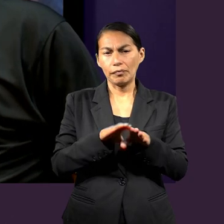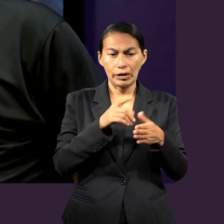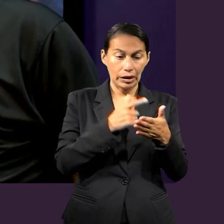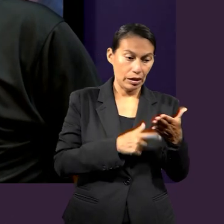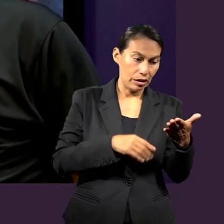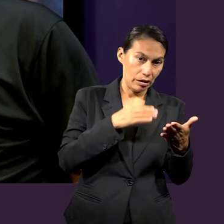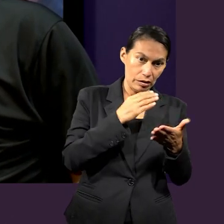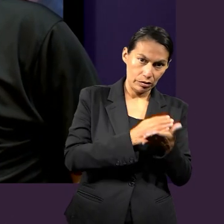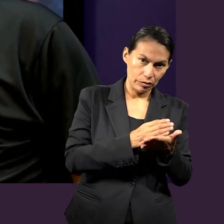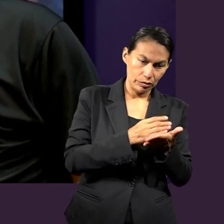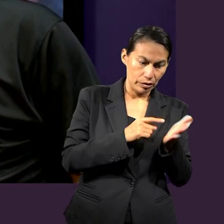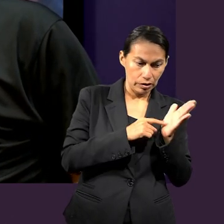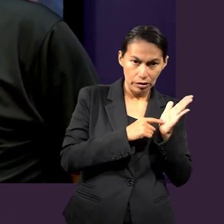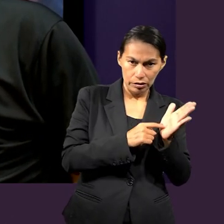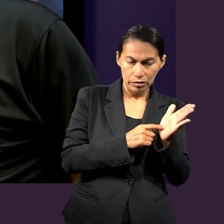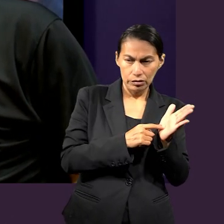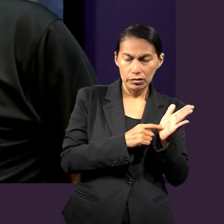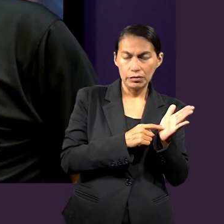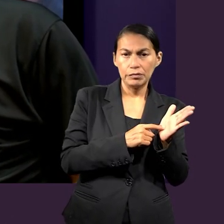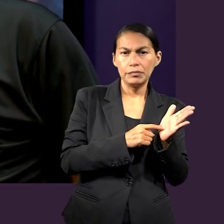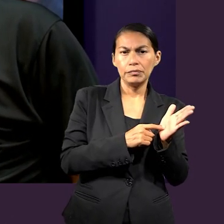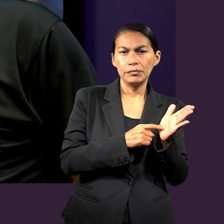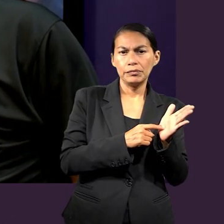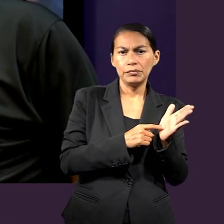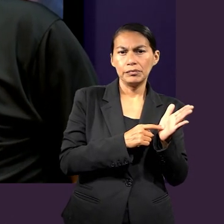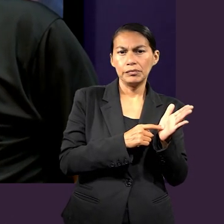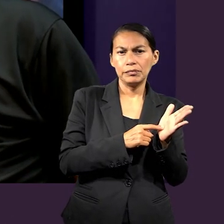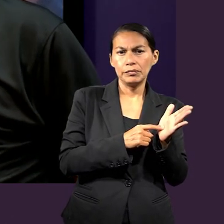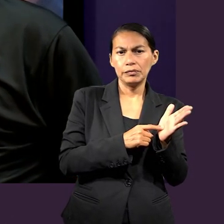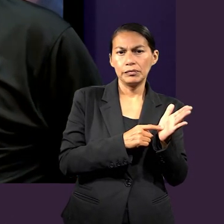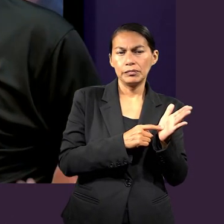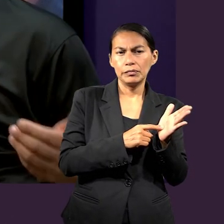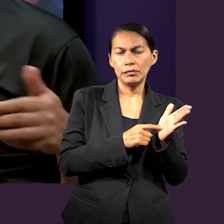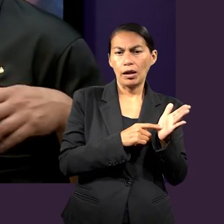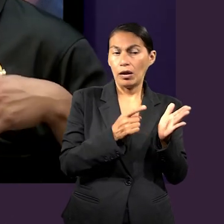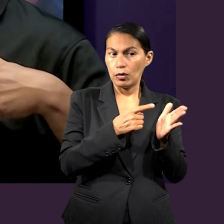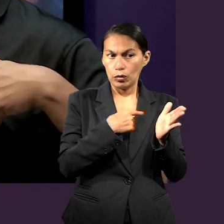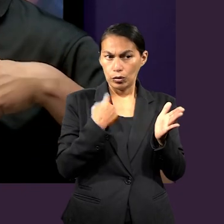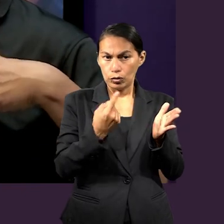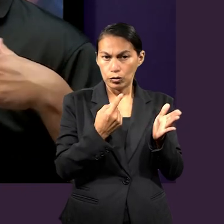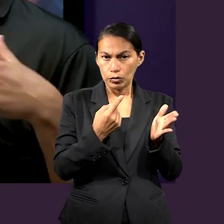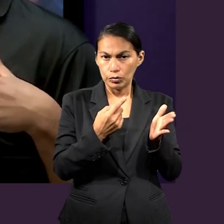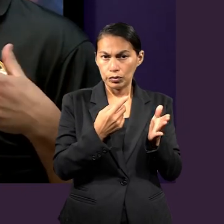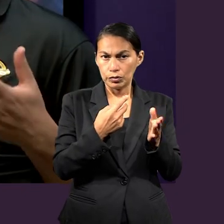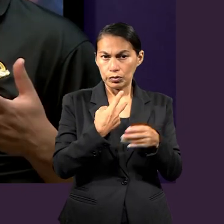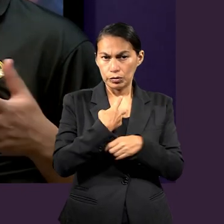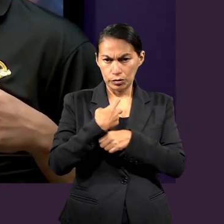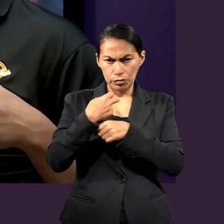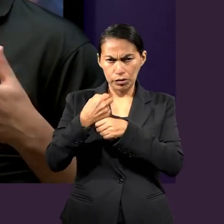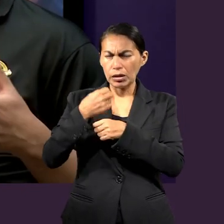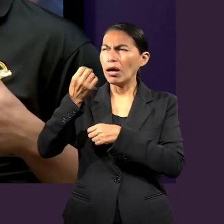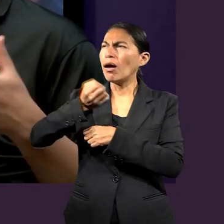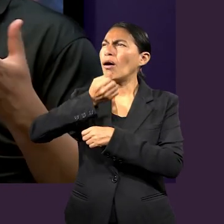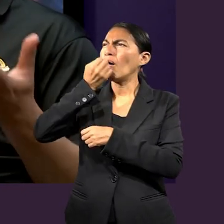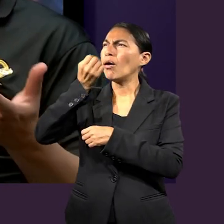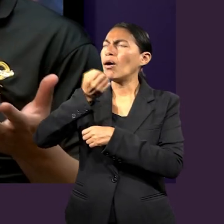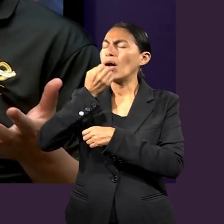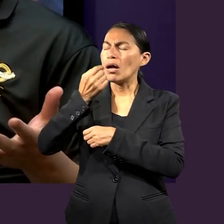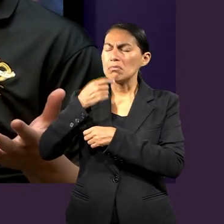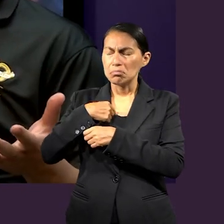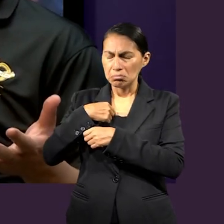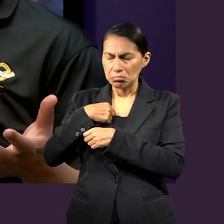la lección marcaba una parte en un inicio donde se nos invita a orar, a orar